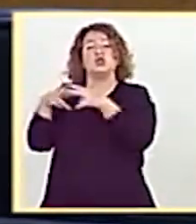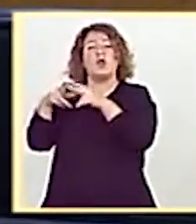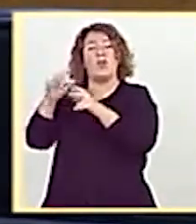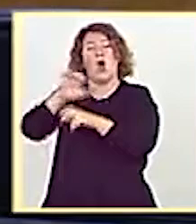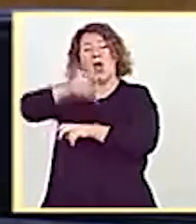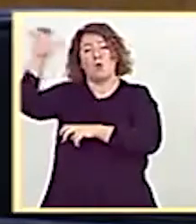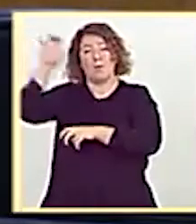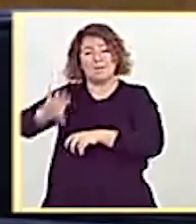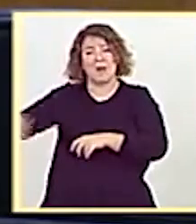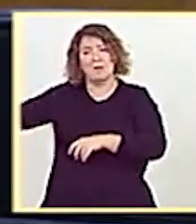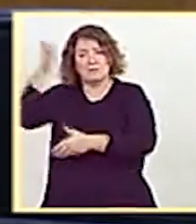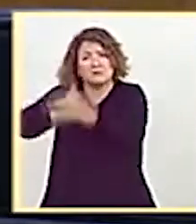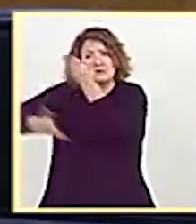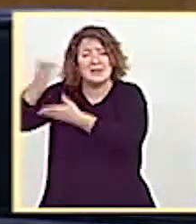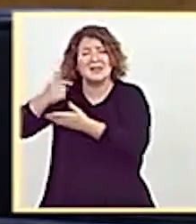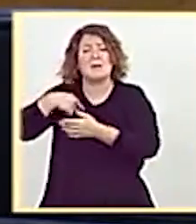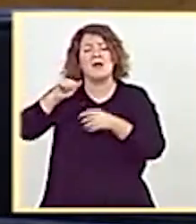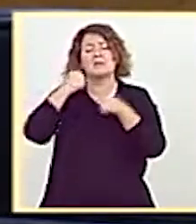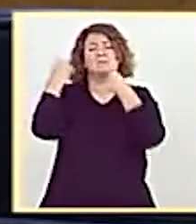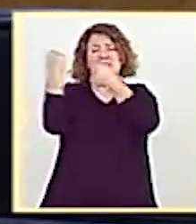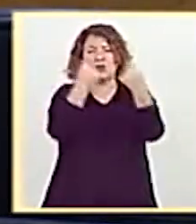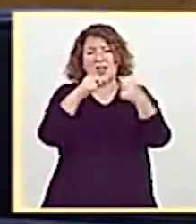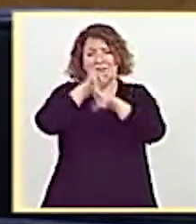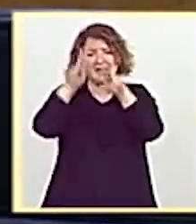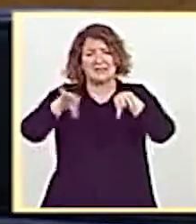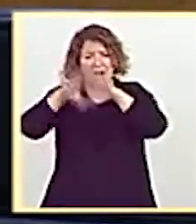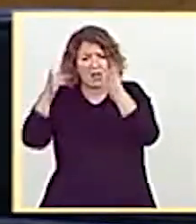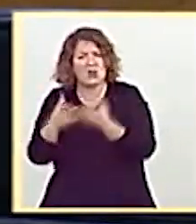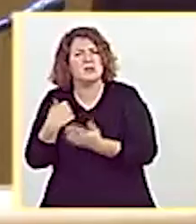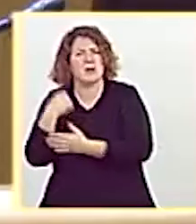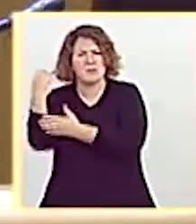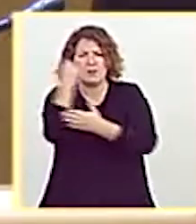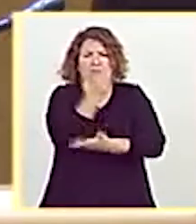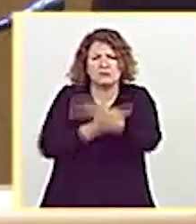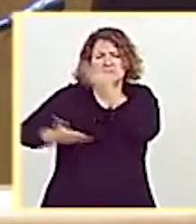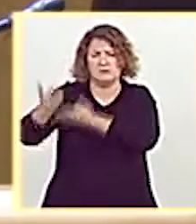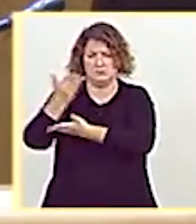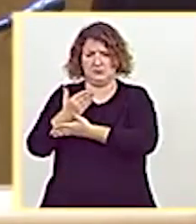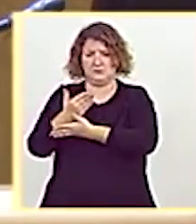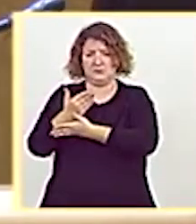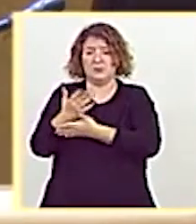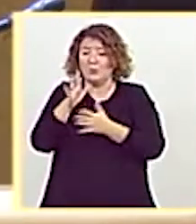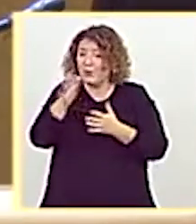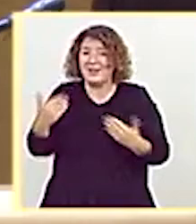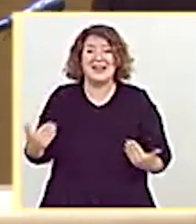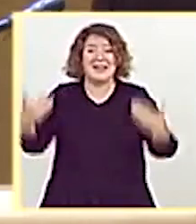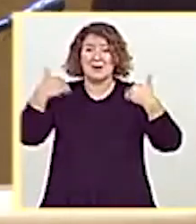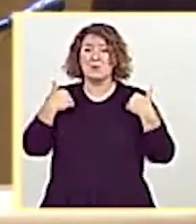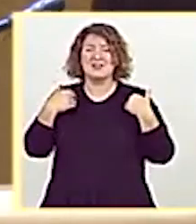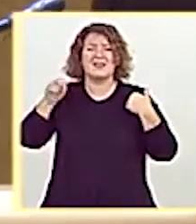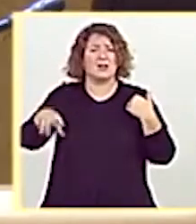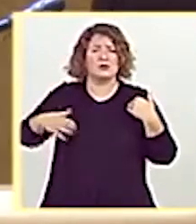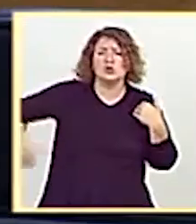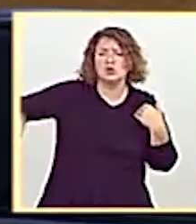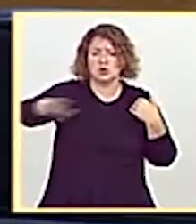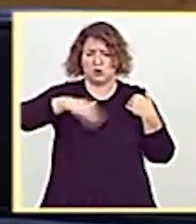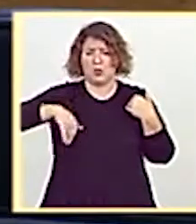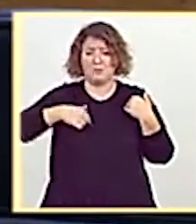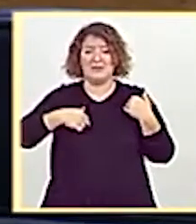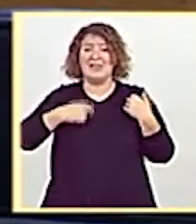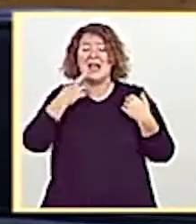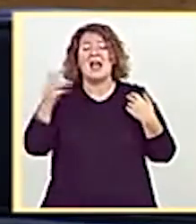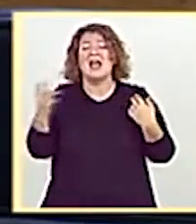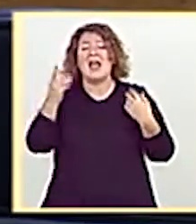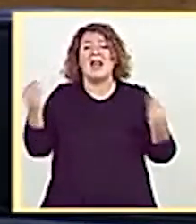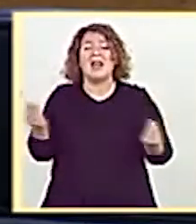apoyando los organismos internacionales. Porque, señoría, tercer punto y último. Es responsabilidad de todos estimular la recuperación.